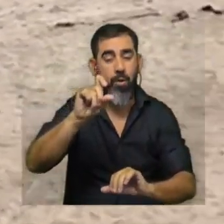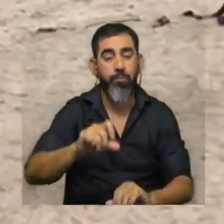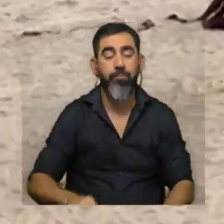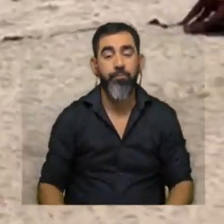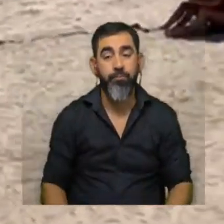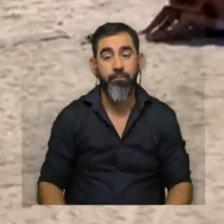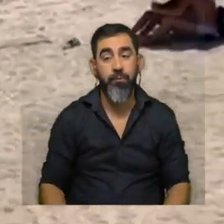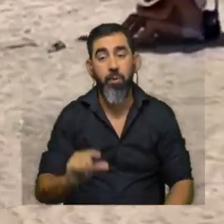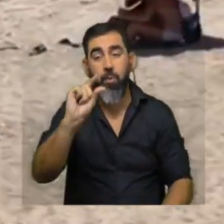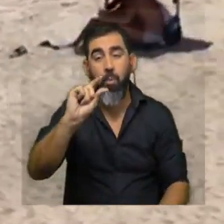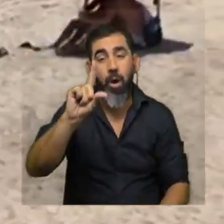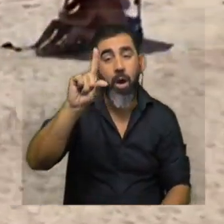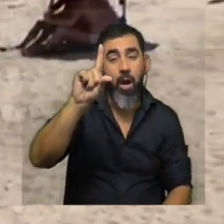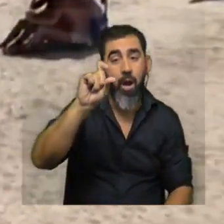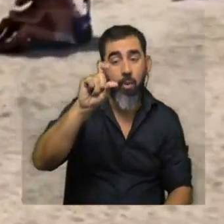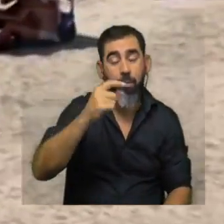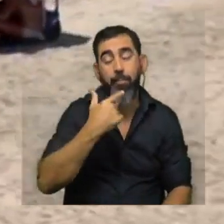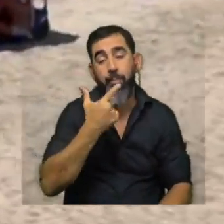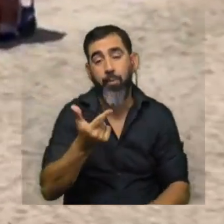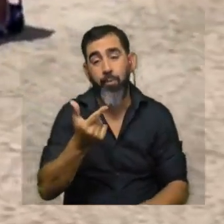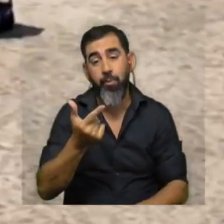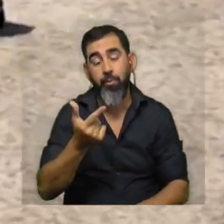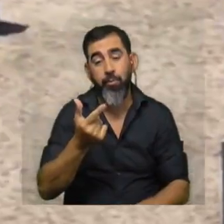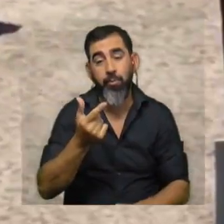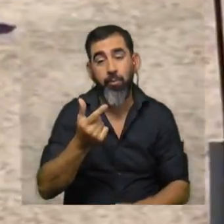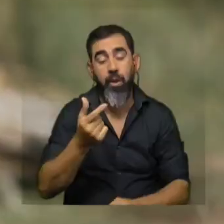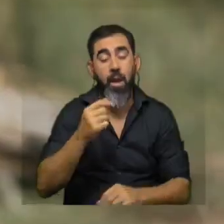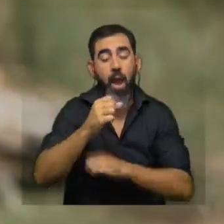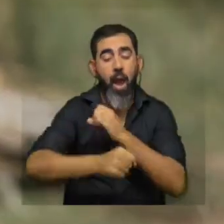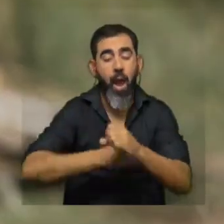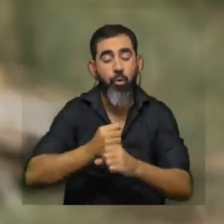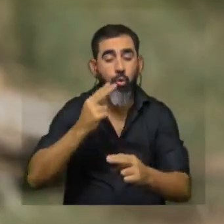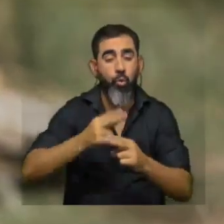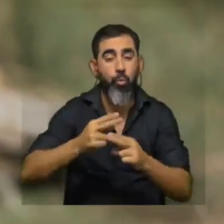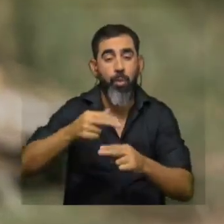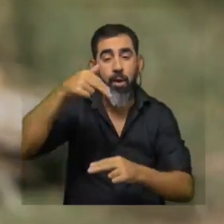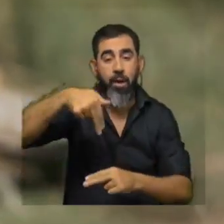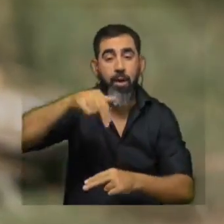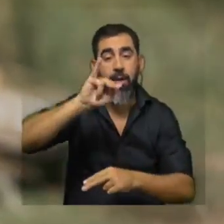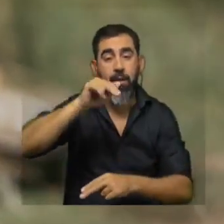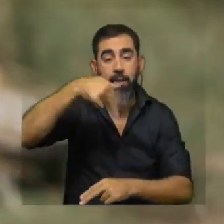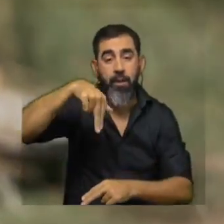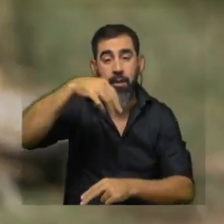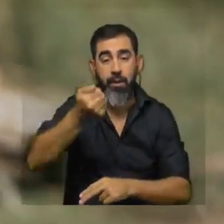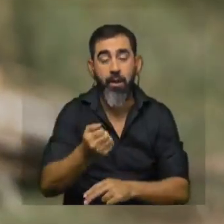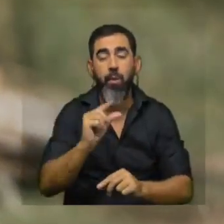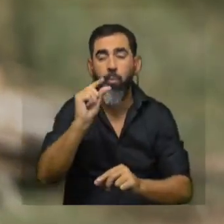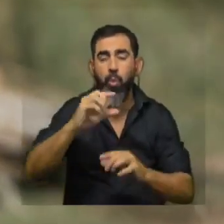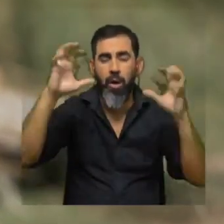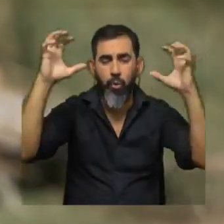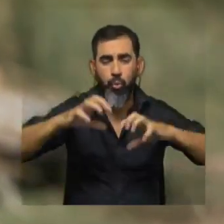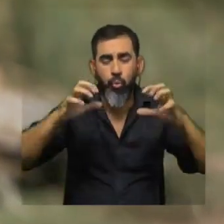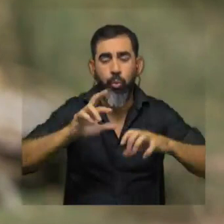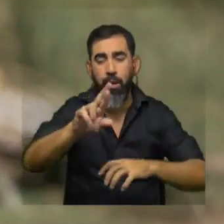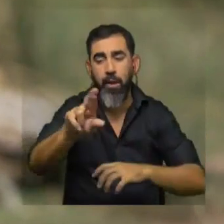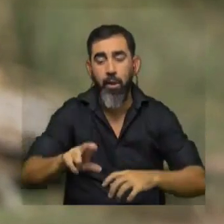Cuando hay poca agua, por ejemplo, durante años de la niña, que se le llama, donde hay pocas precipitaciones en la cuenca